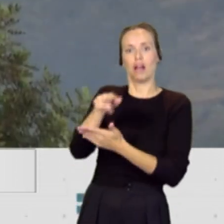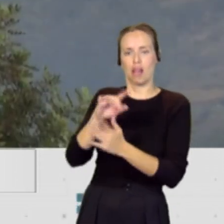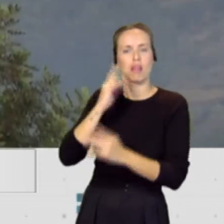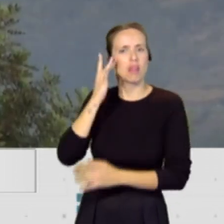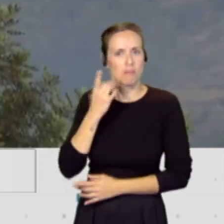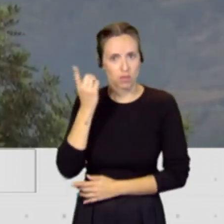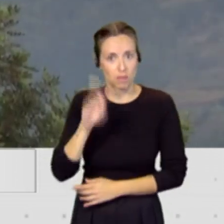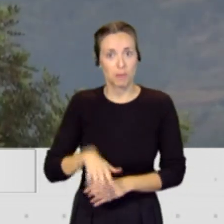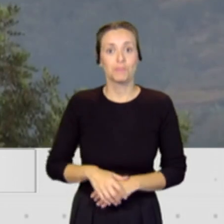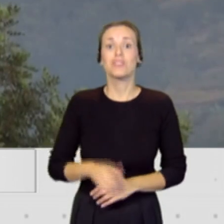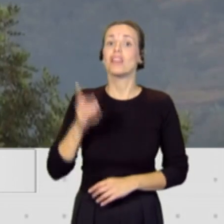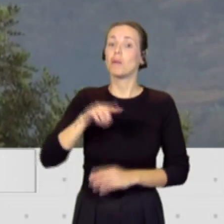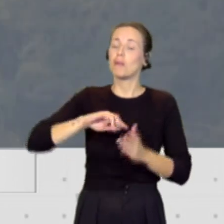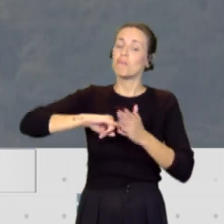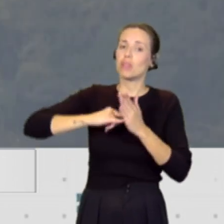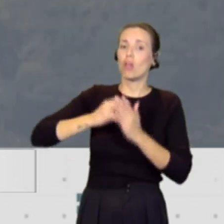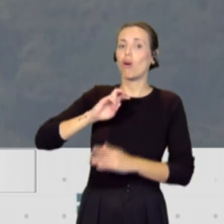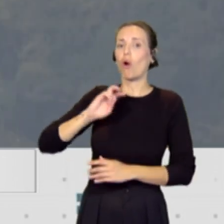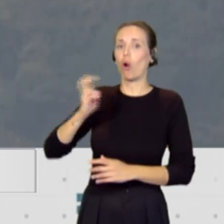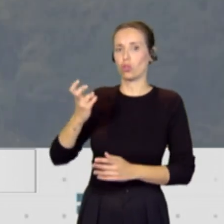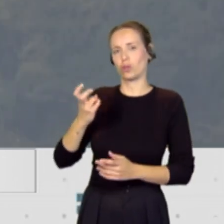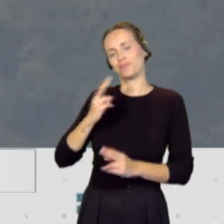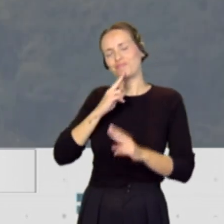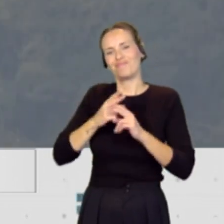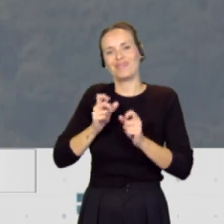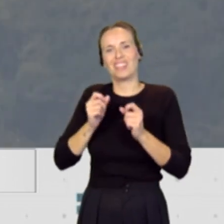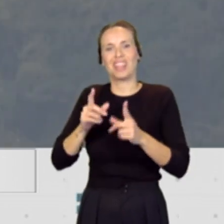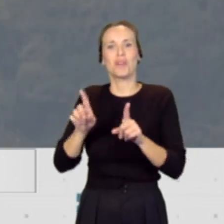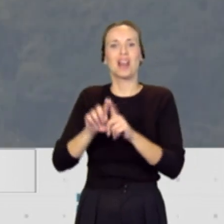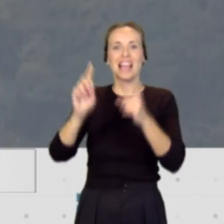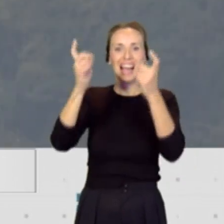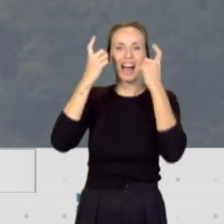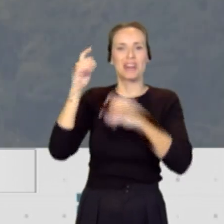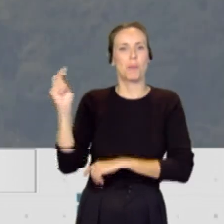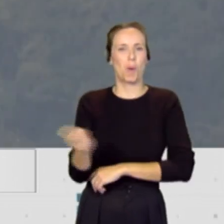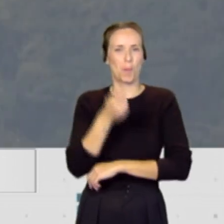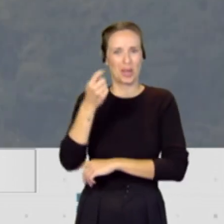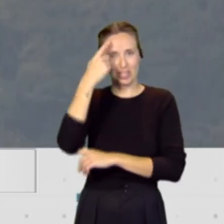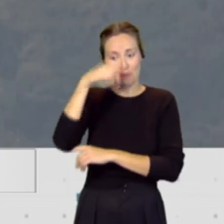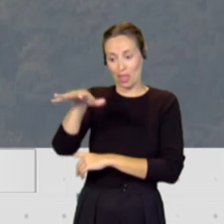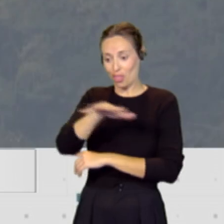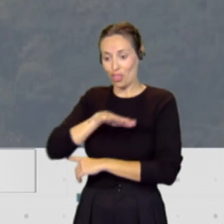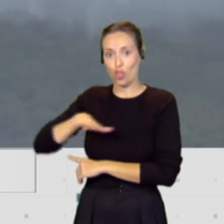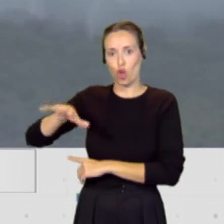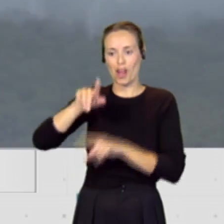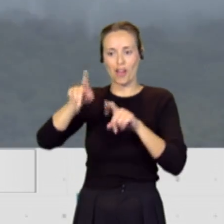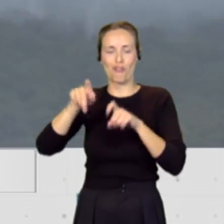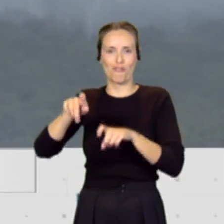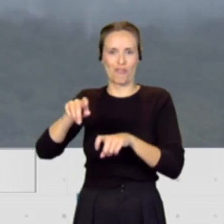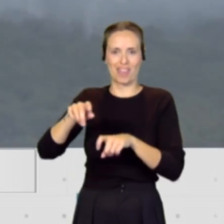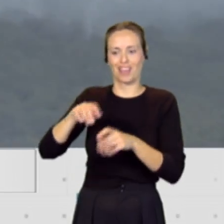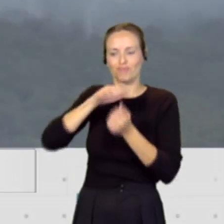otros métodos, como son lo que normalmente se llaman las cabras bomberos, que limpian esas zonas de fincas